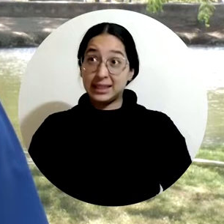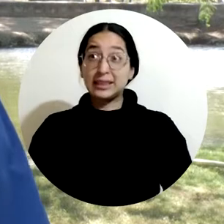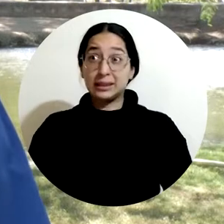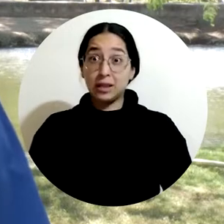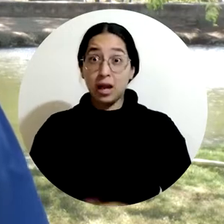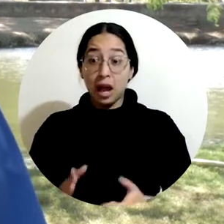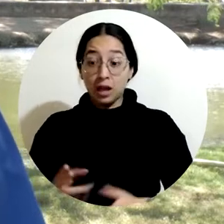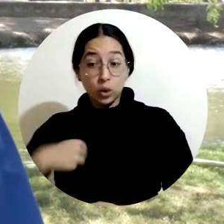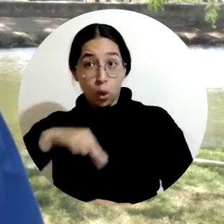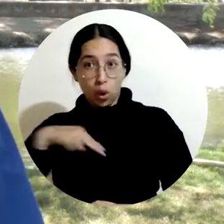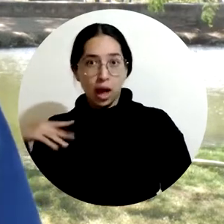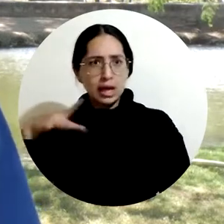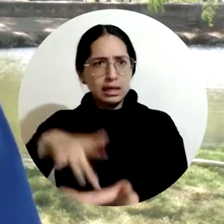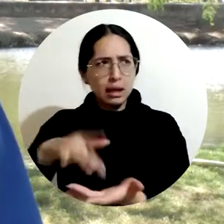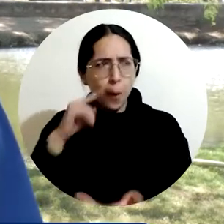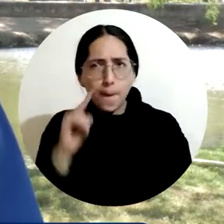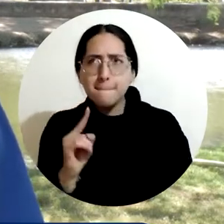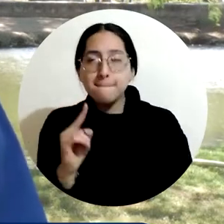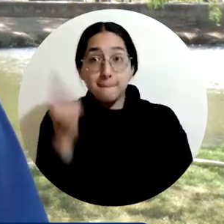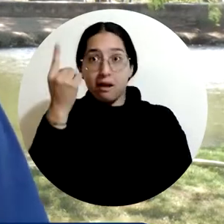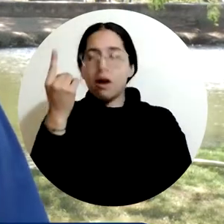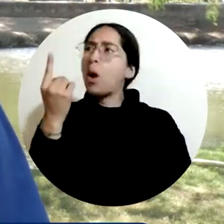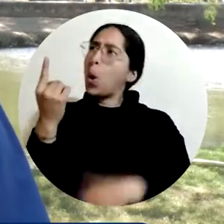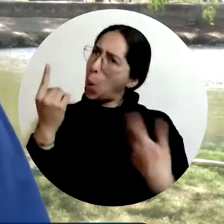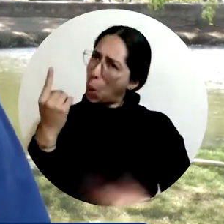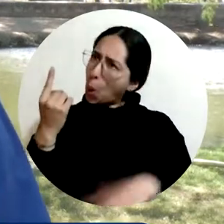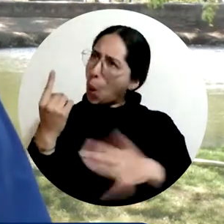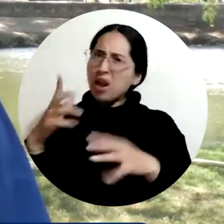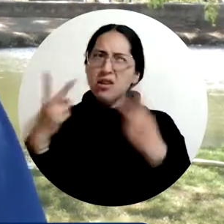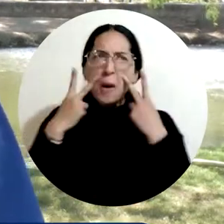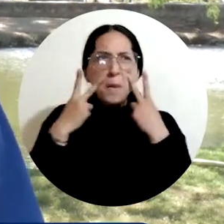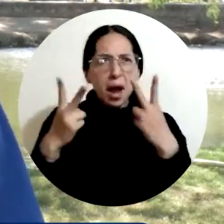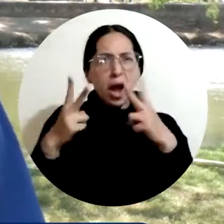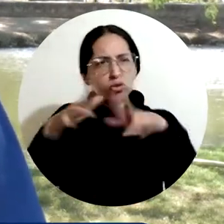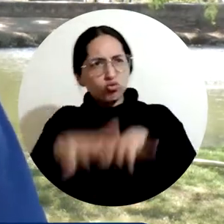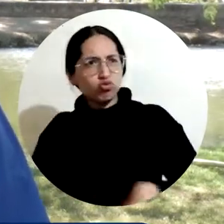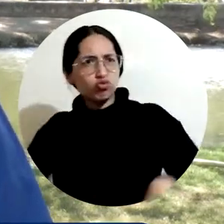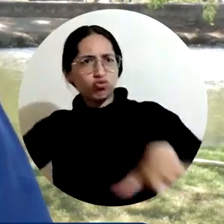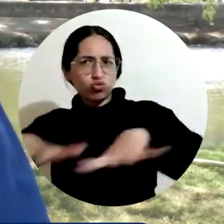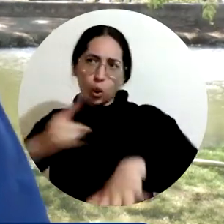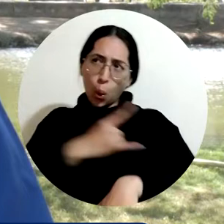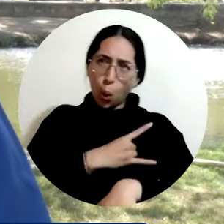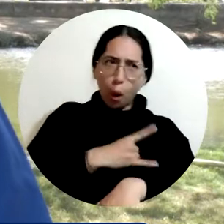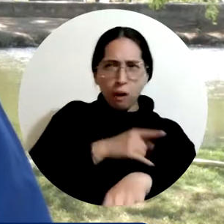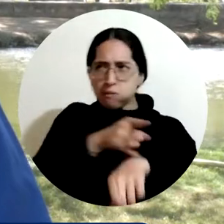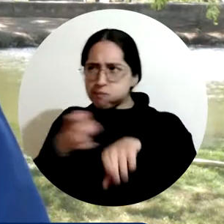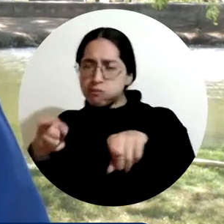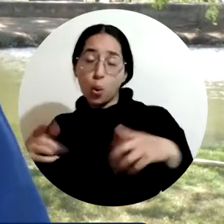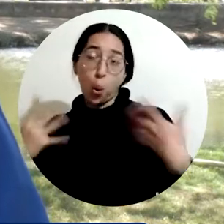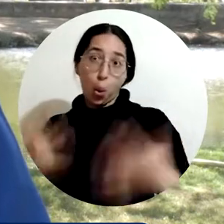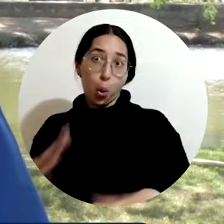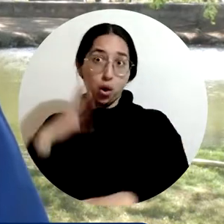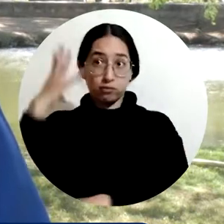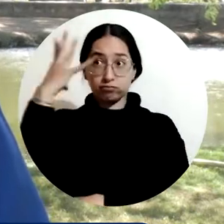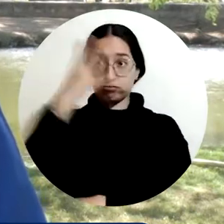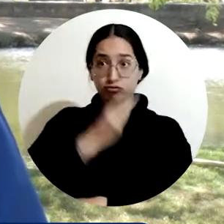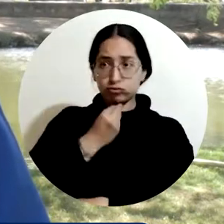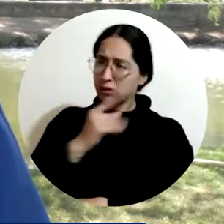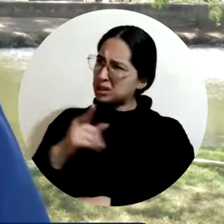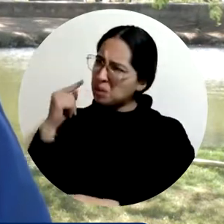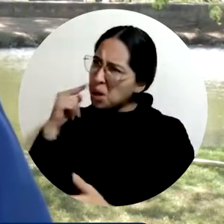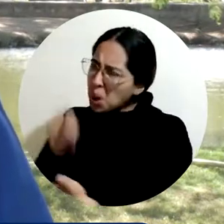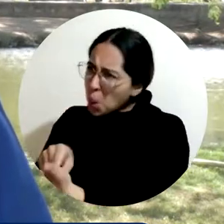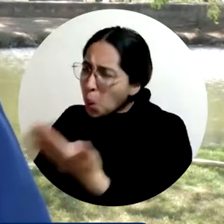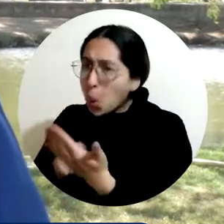Esta es nuestra primera vez aquí y la verdad que las instalaciones de la Universidad nos han parecido excelentes, realmente nos ha